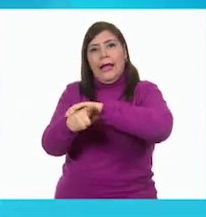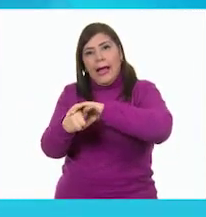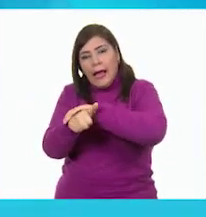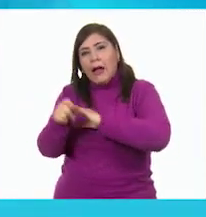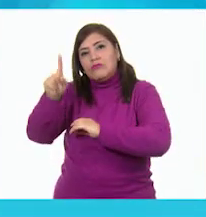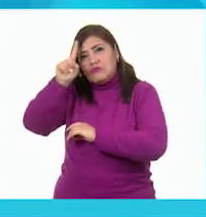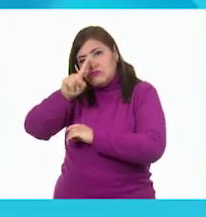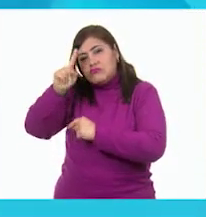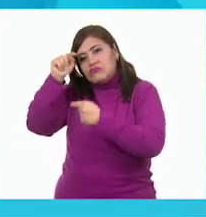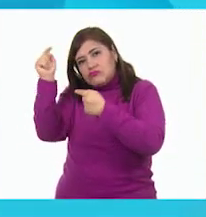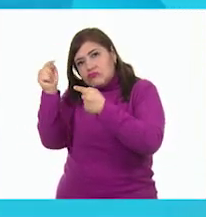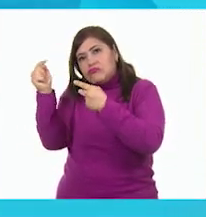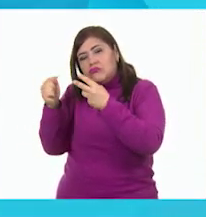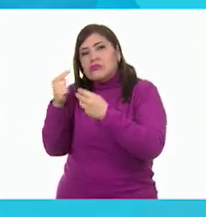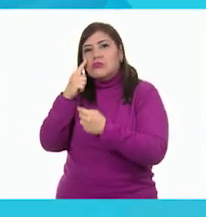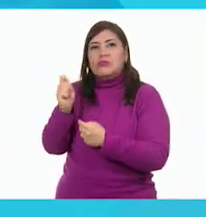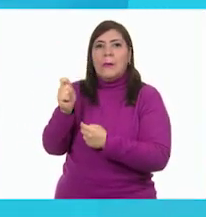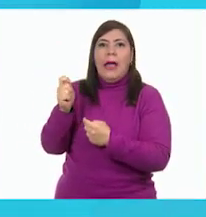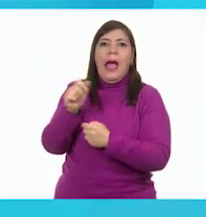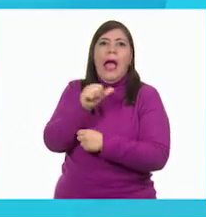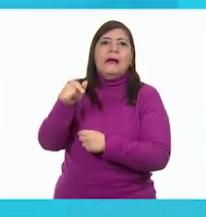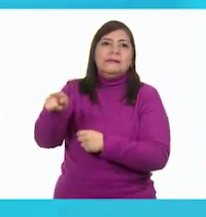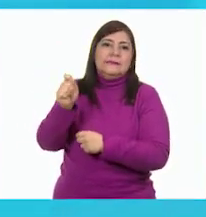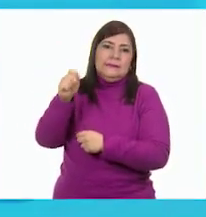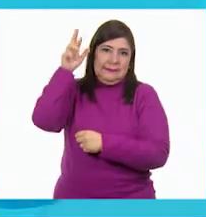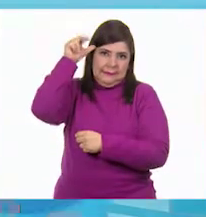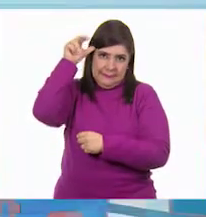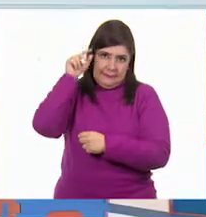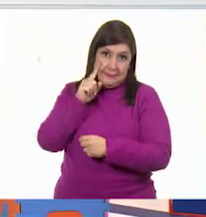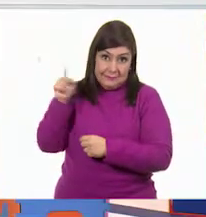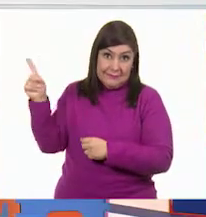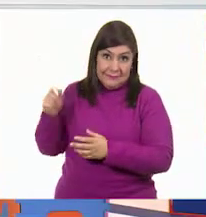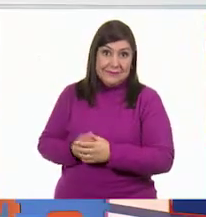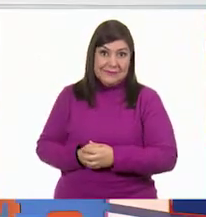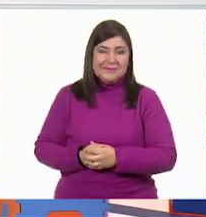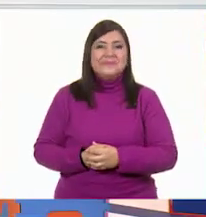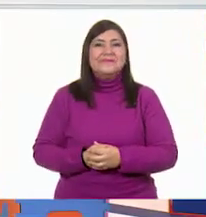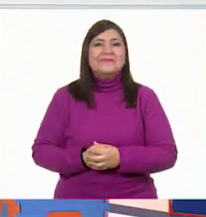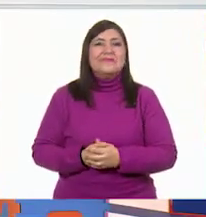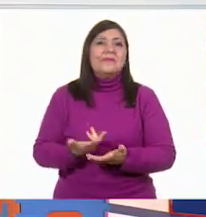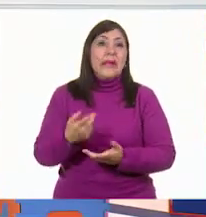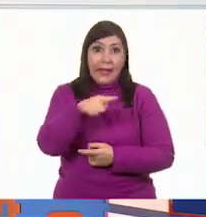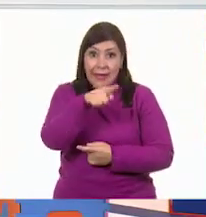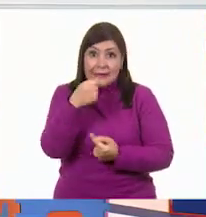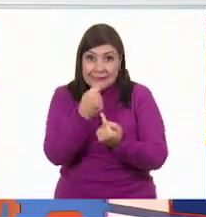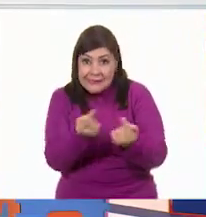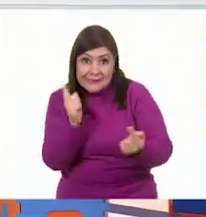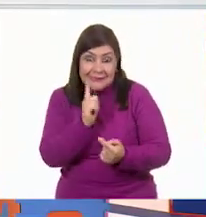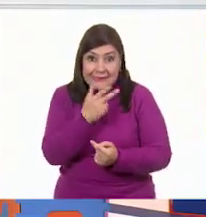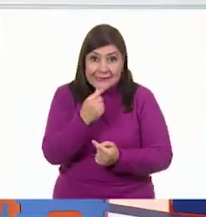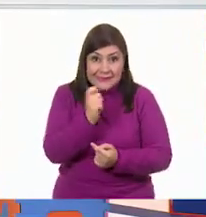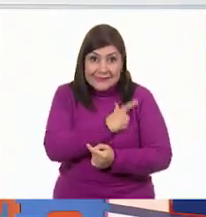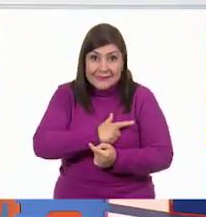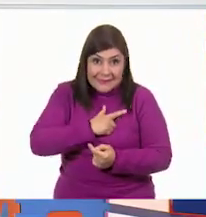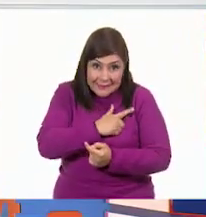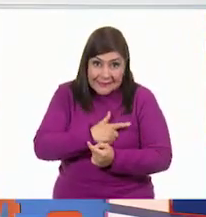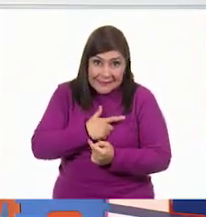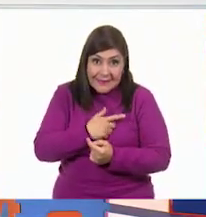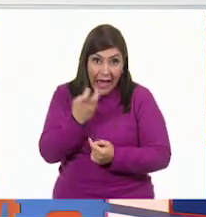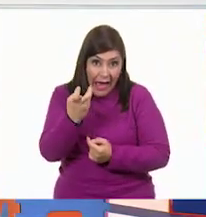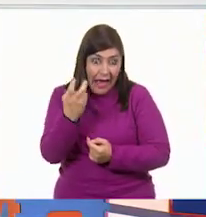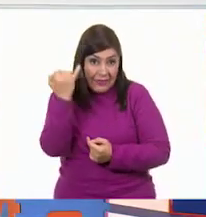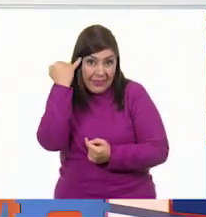la que le estaba dando esas sugerencias a nuestro conejo. ¿Verdad? Niña, niño, ¿te gustó? ¿Te gustó el mensaje?